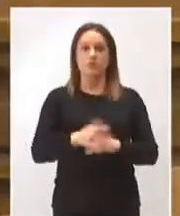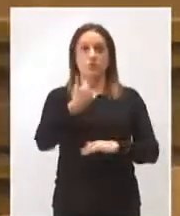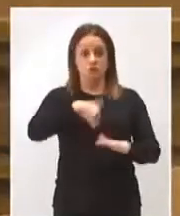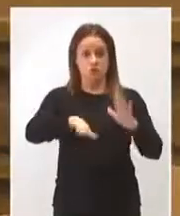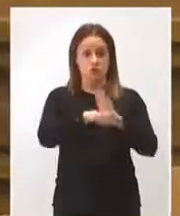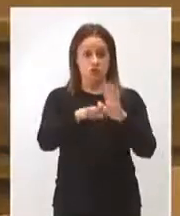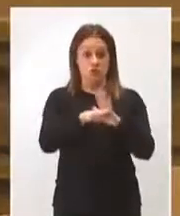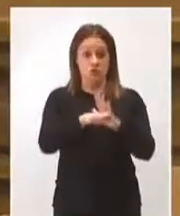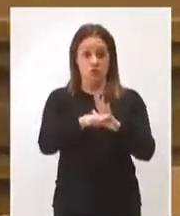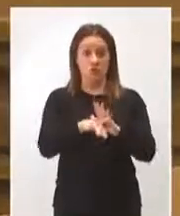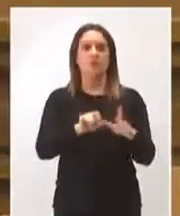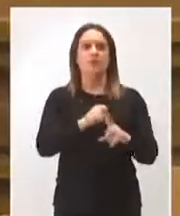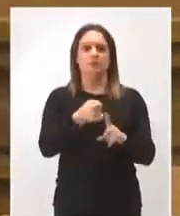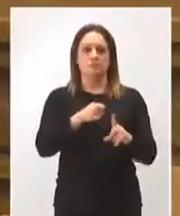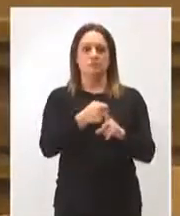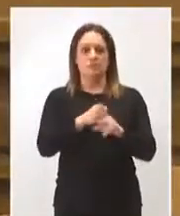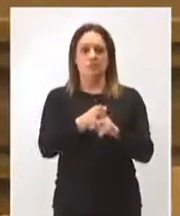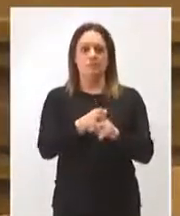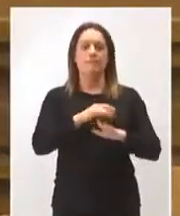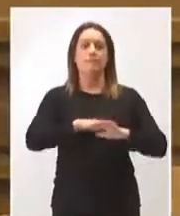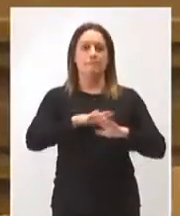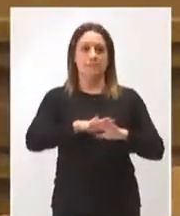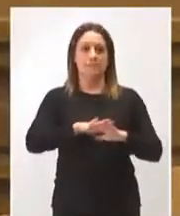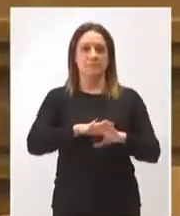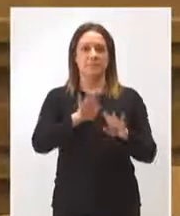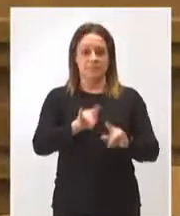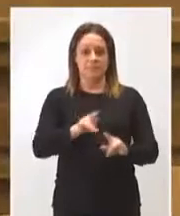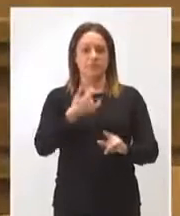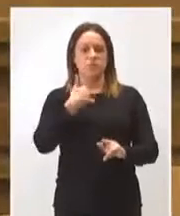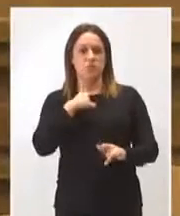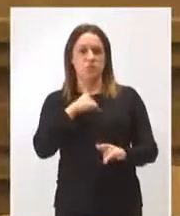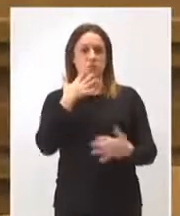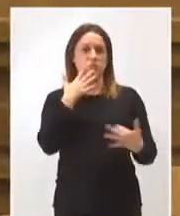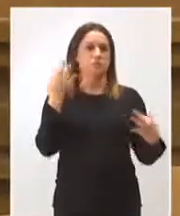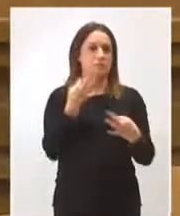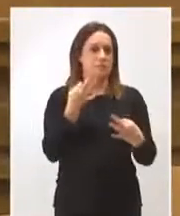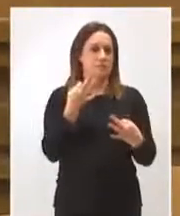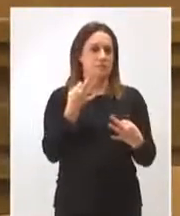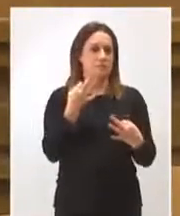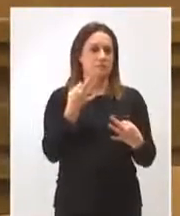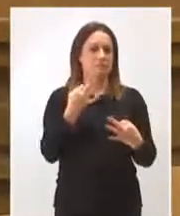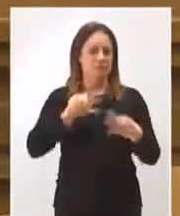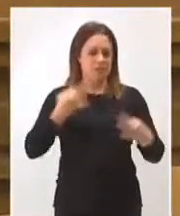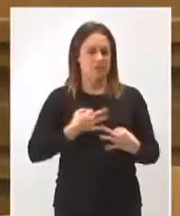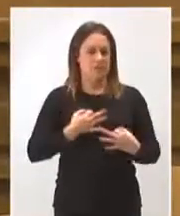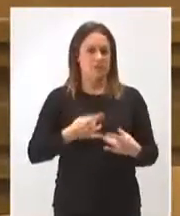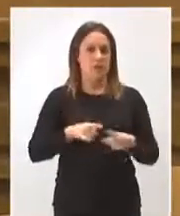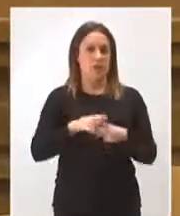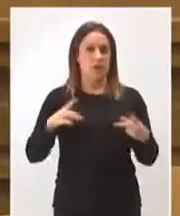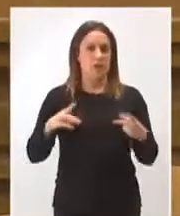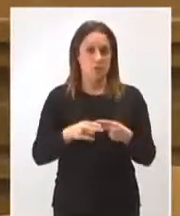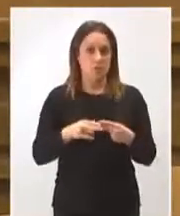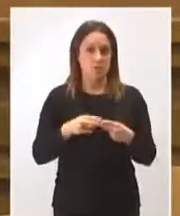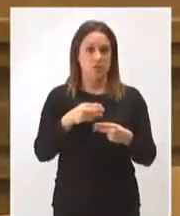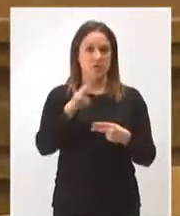empujando para que, a pesar de que tenemos la certidumbre de que lo que iba a ser un recorte pasmoso de la